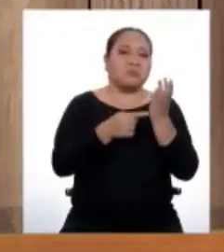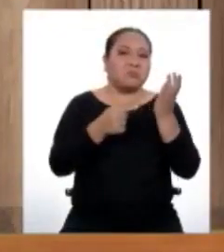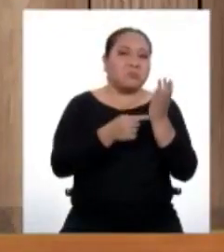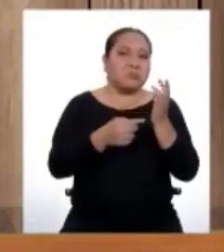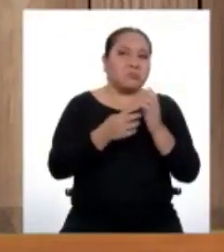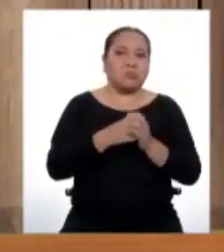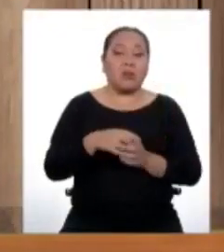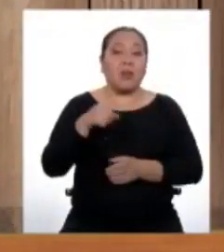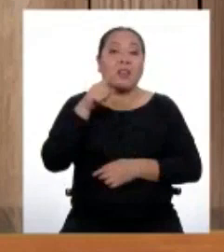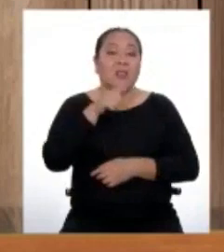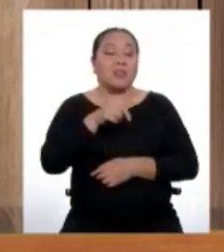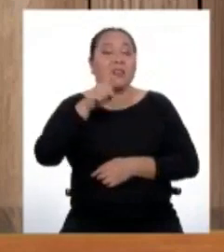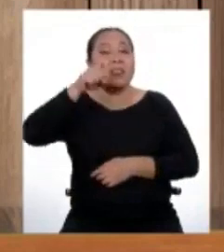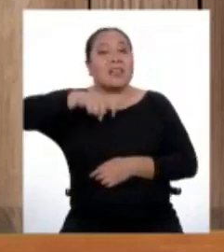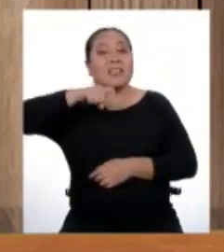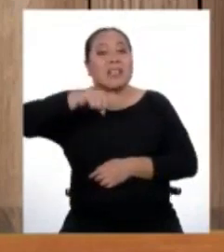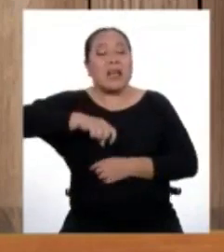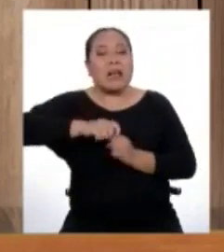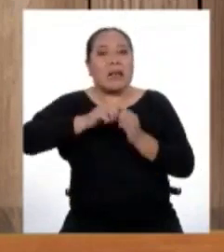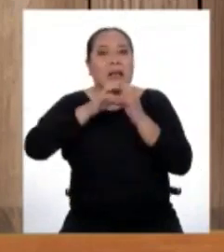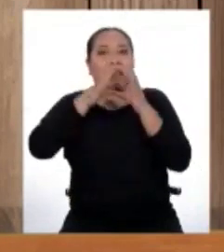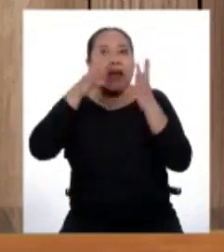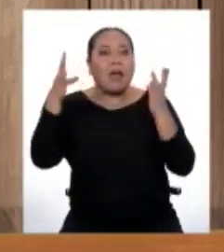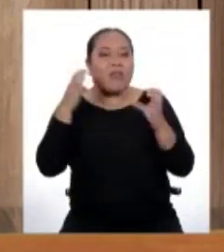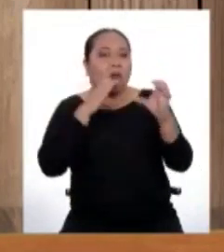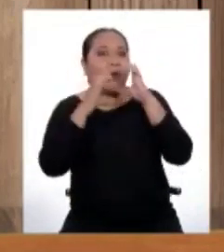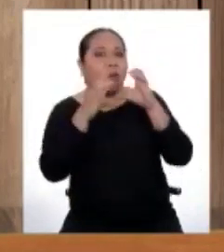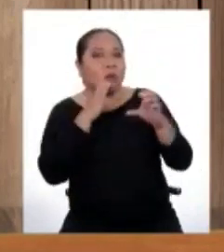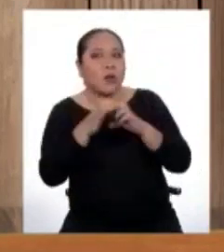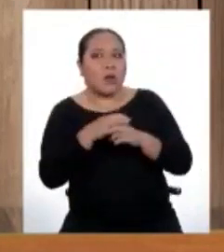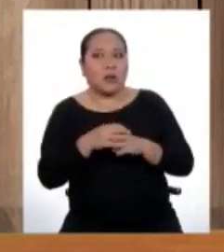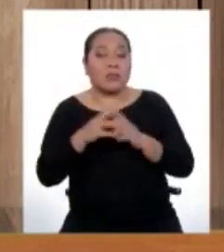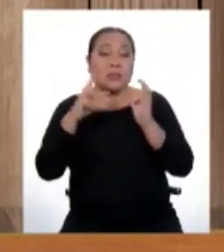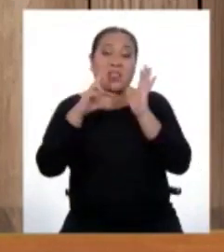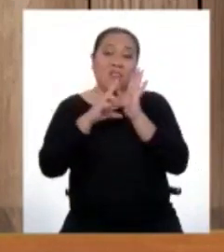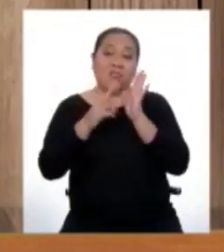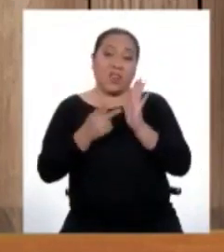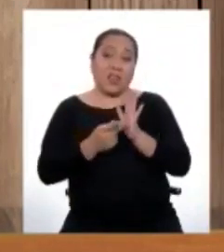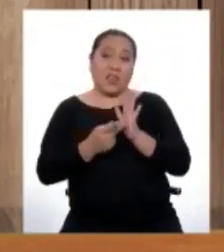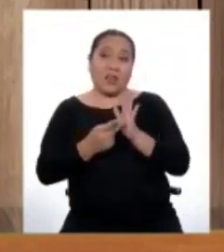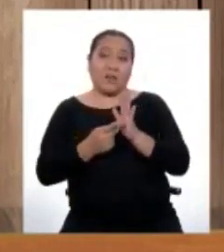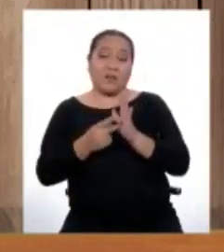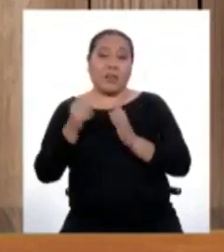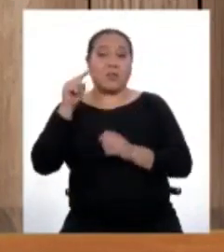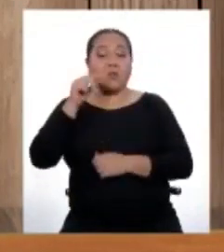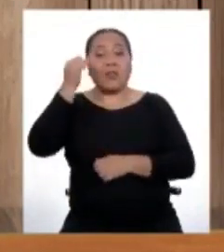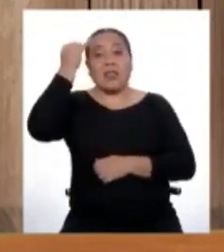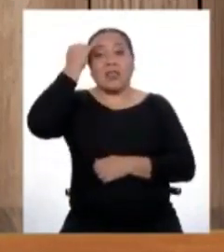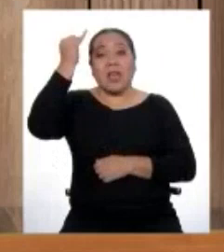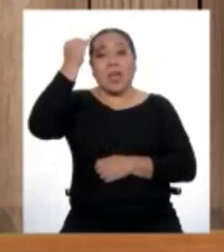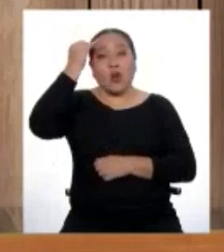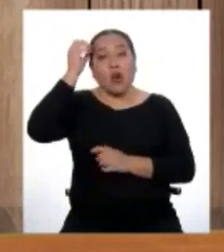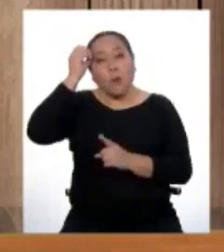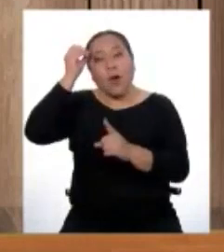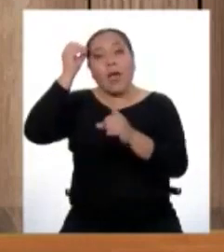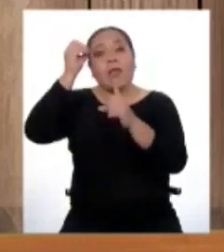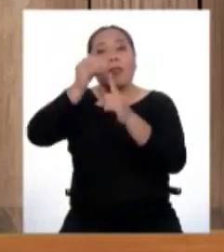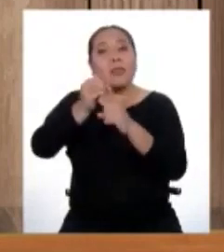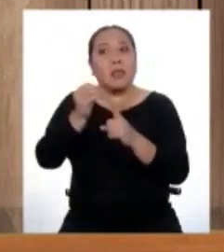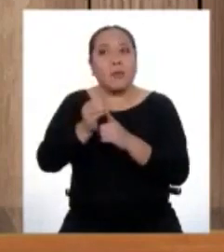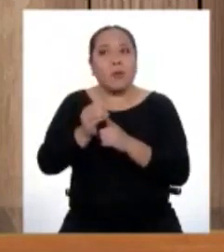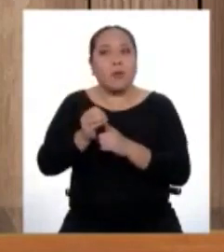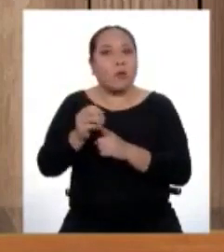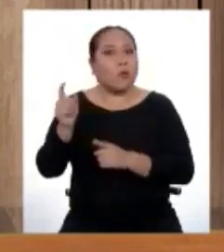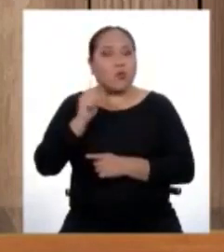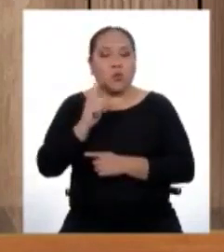tenemos una necesidad muy grande de comunicarnos. Y significa que hay un propósito detrás. No hay